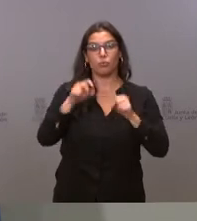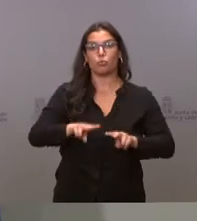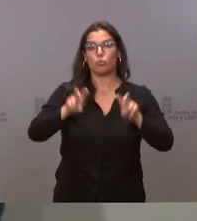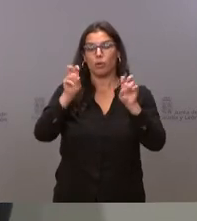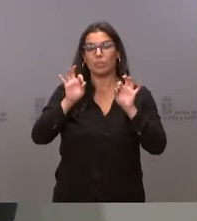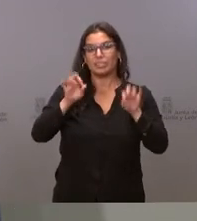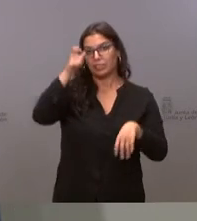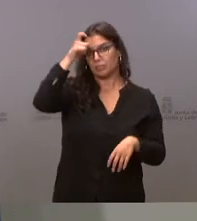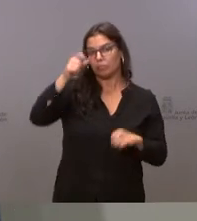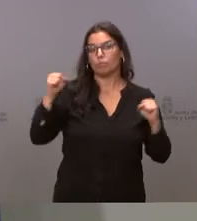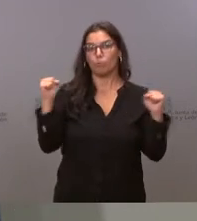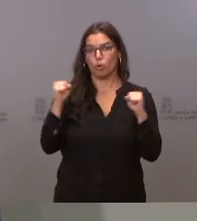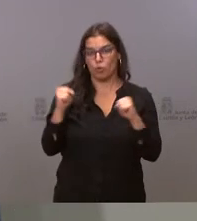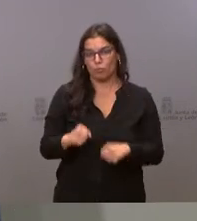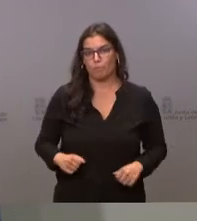Burgo de Osma.